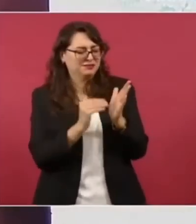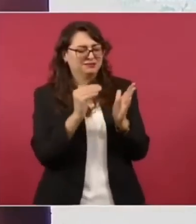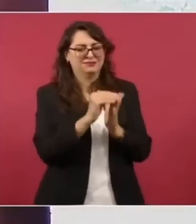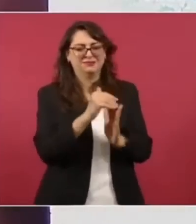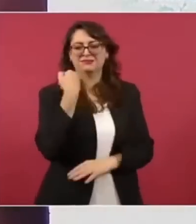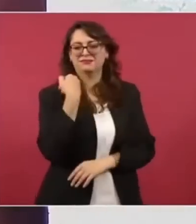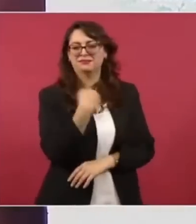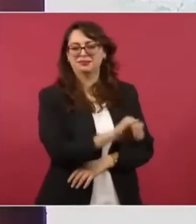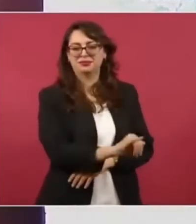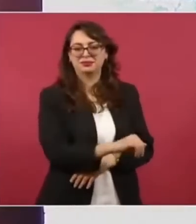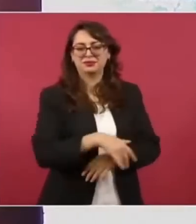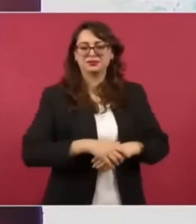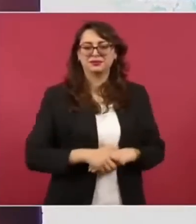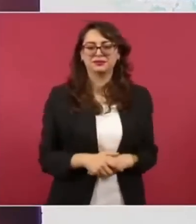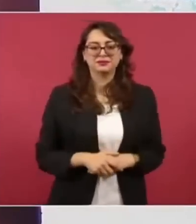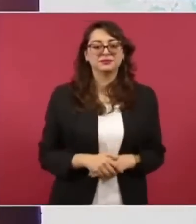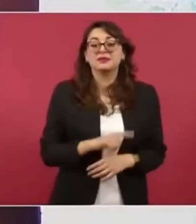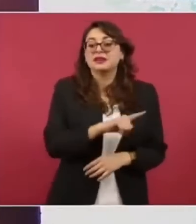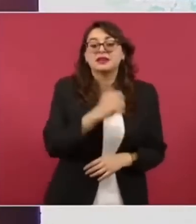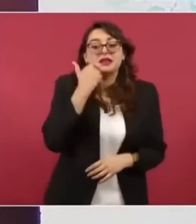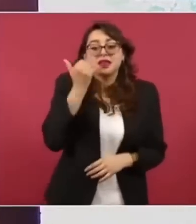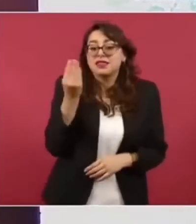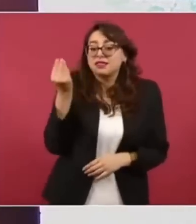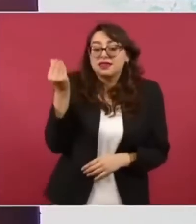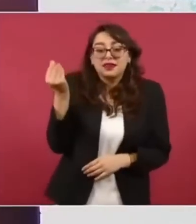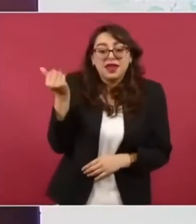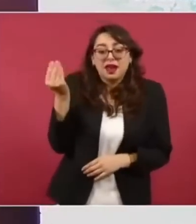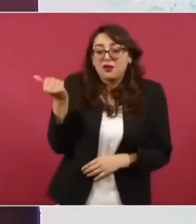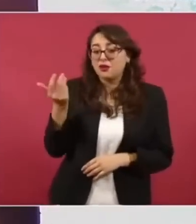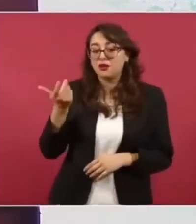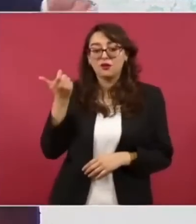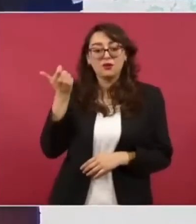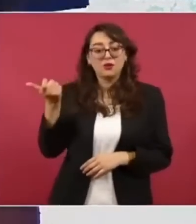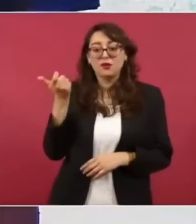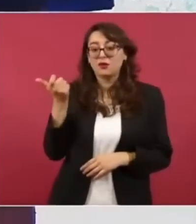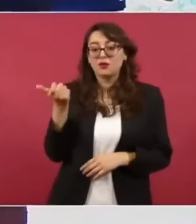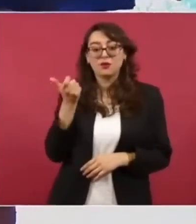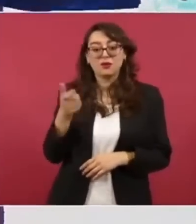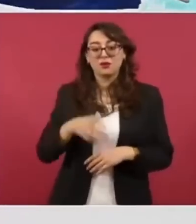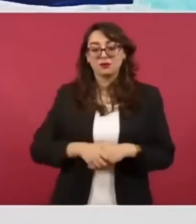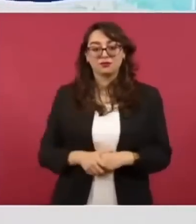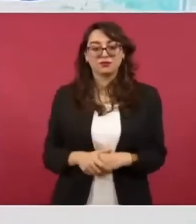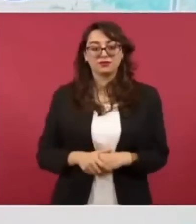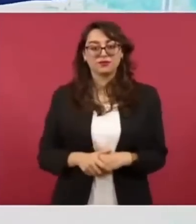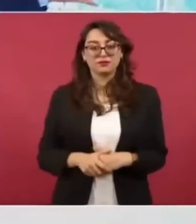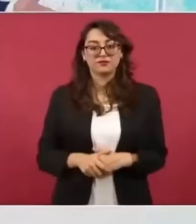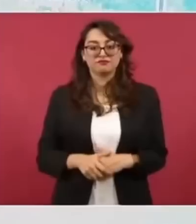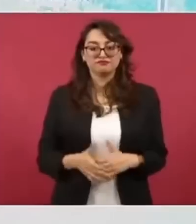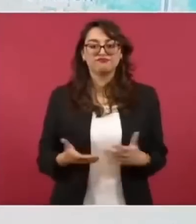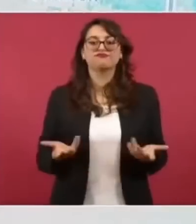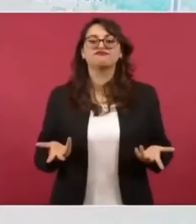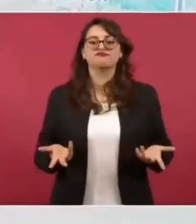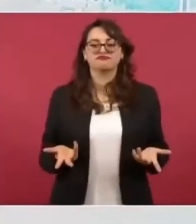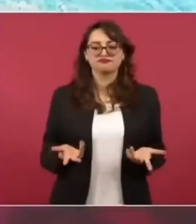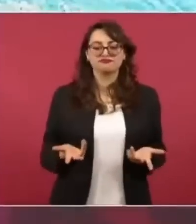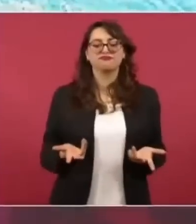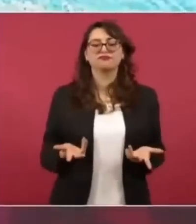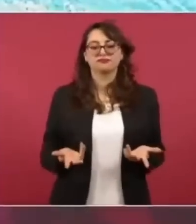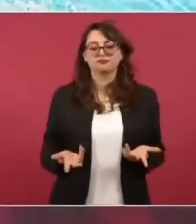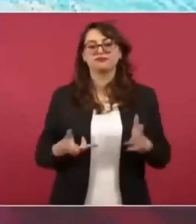eso es todo claro el reforma